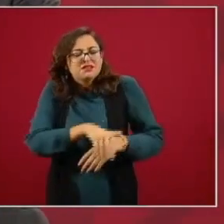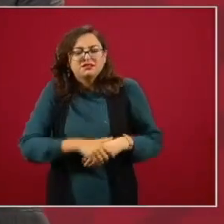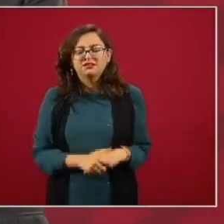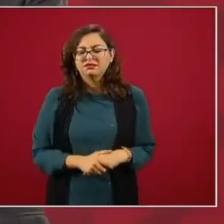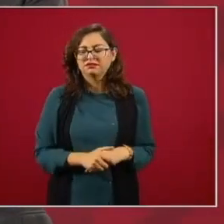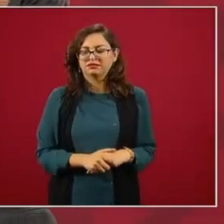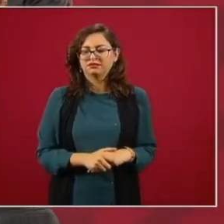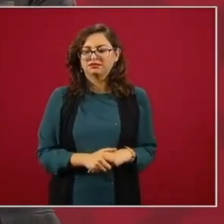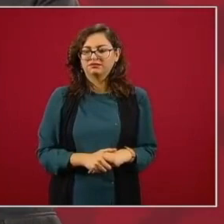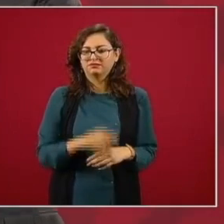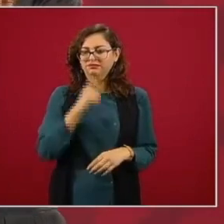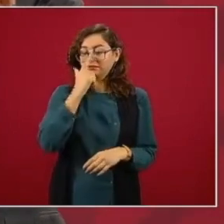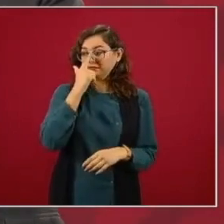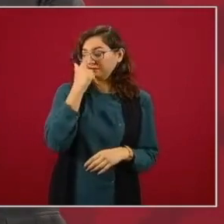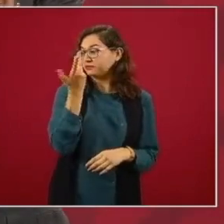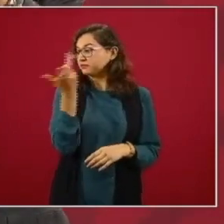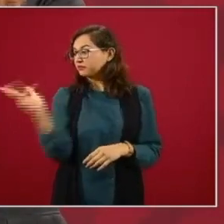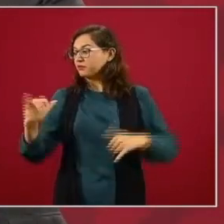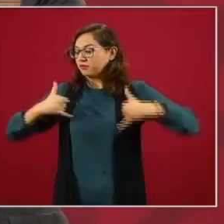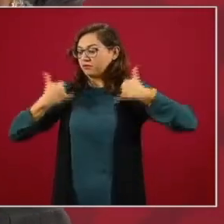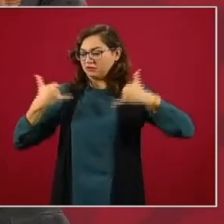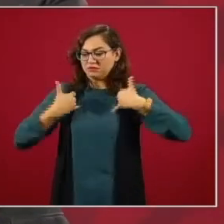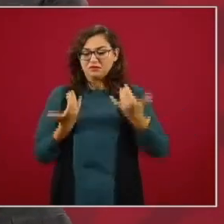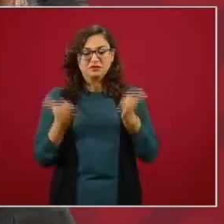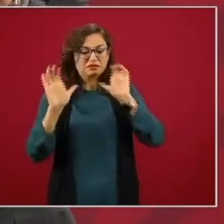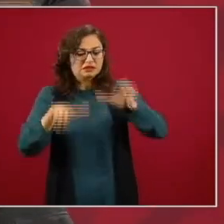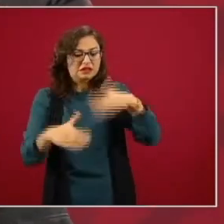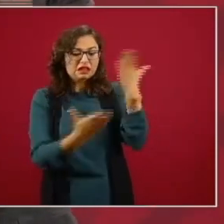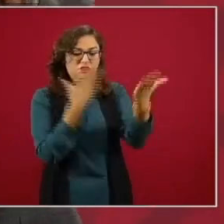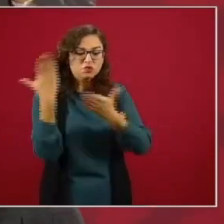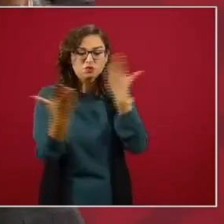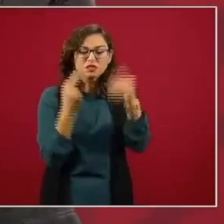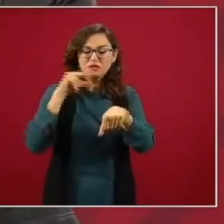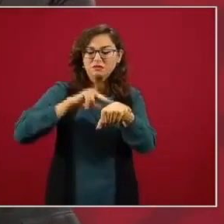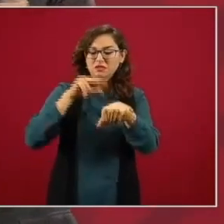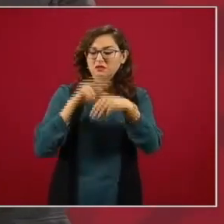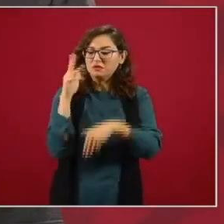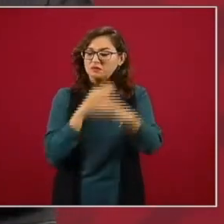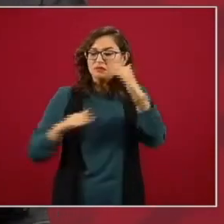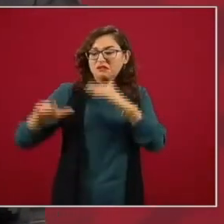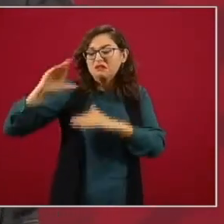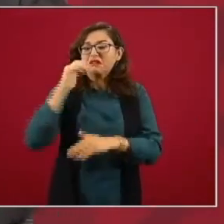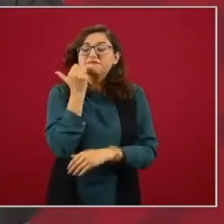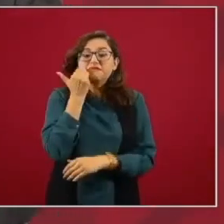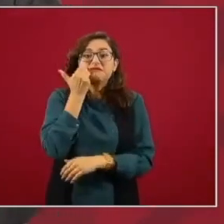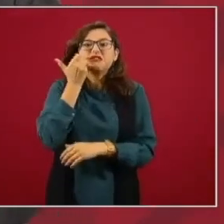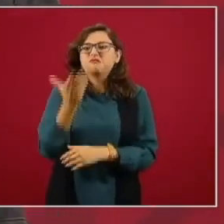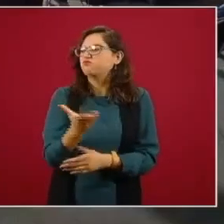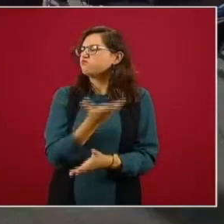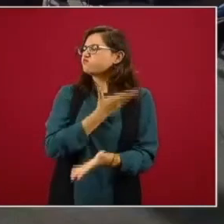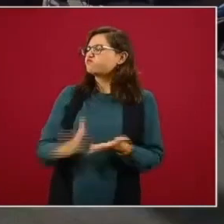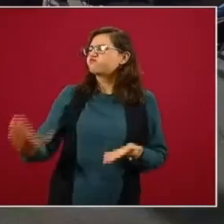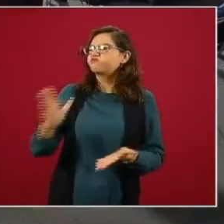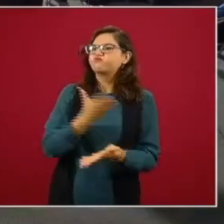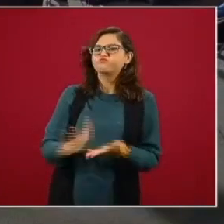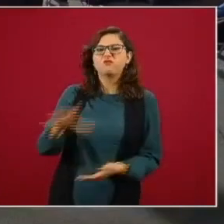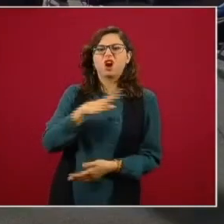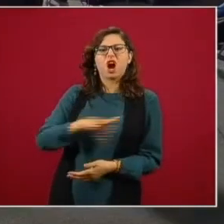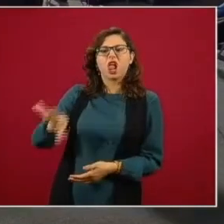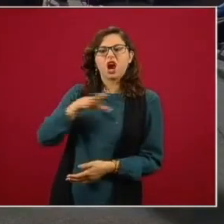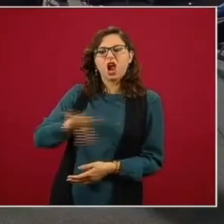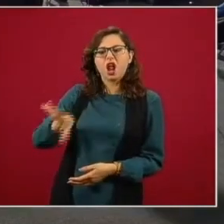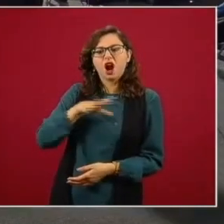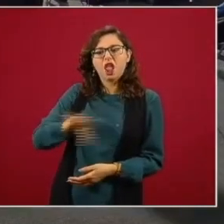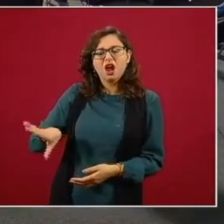rechazaron a todos los jóvenes que querían estudiar medicina especializarse y cuál es el resultado